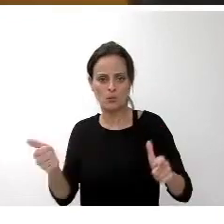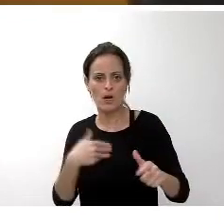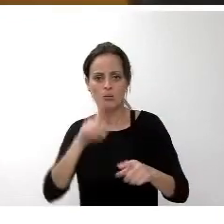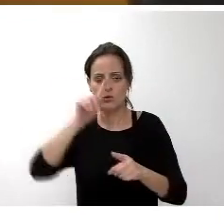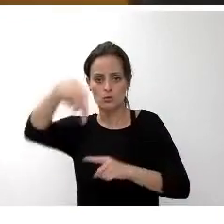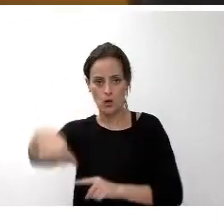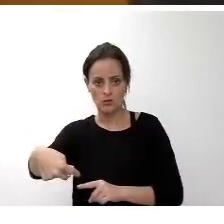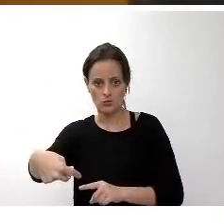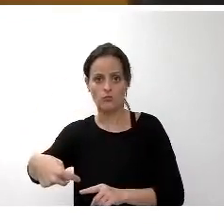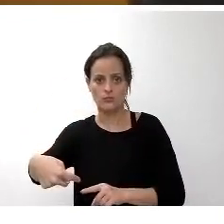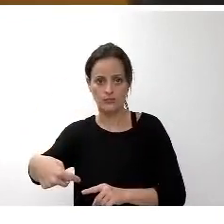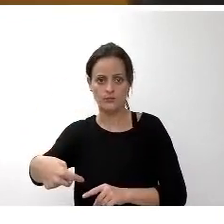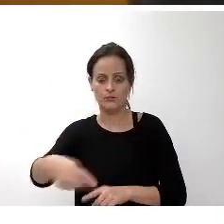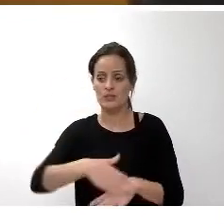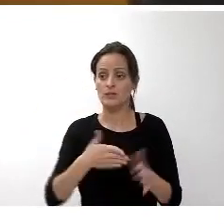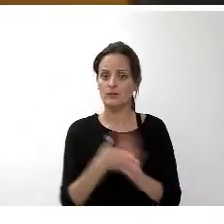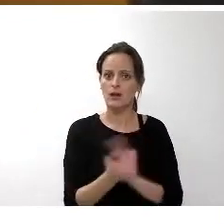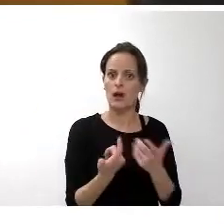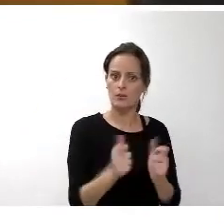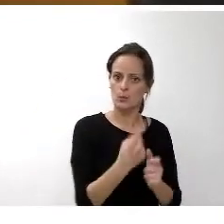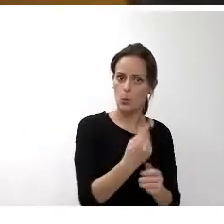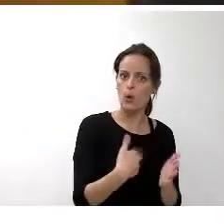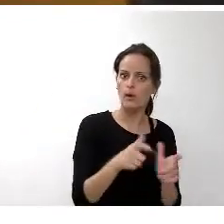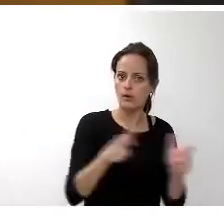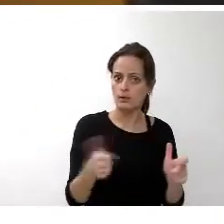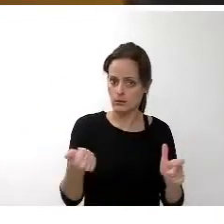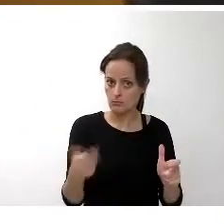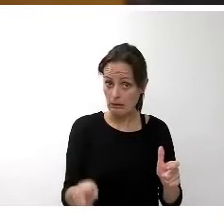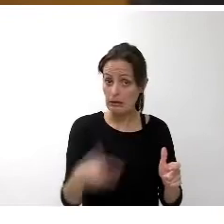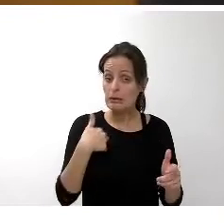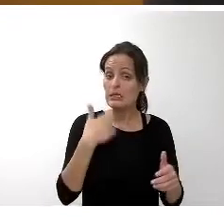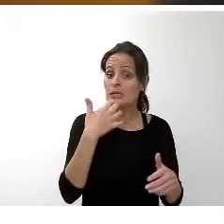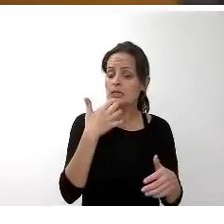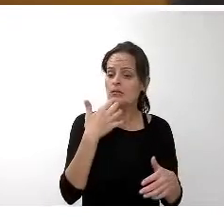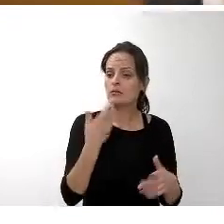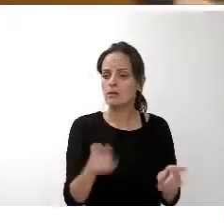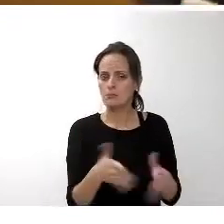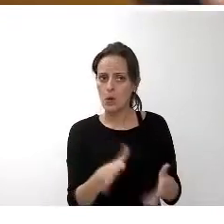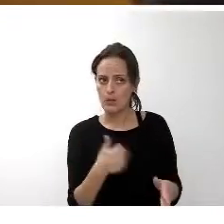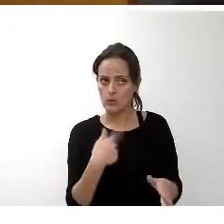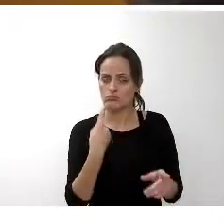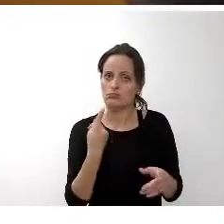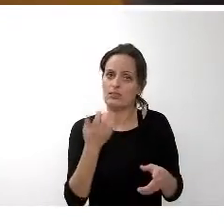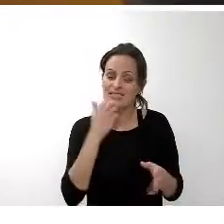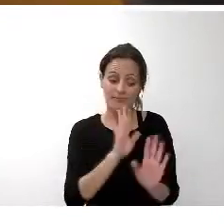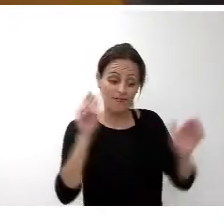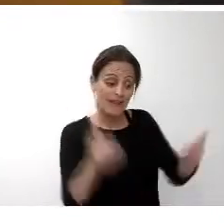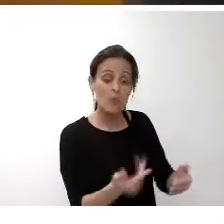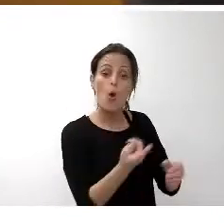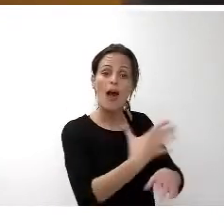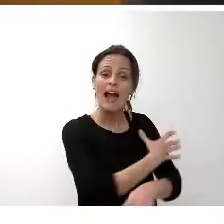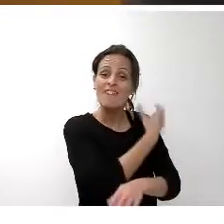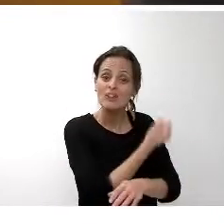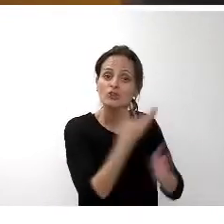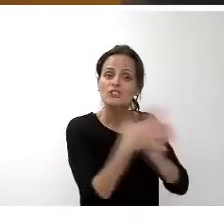5% de crecimiento del capítulo 1 y, en términos relativos, supone, lo que es el cabildo, solo cabildo, un 11